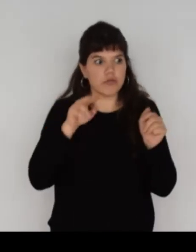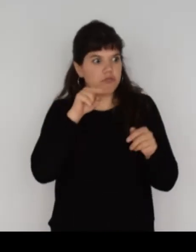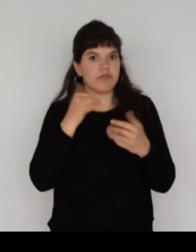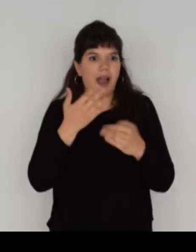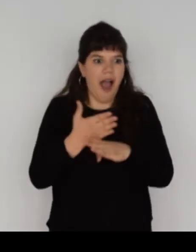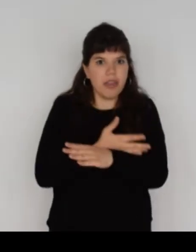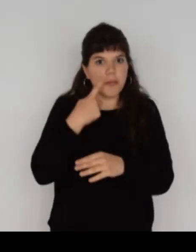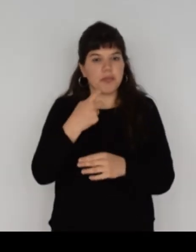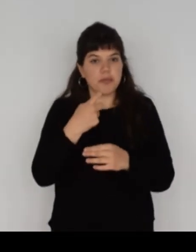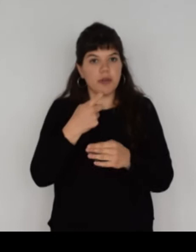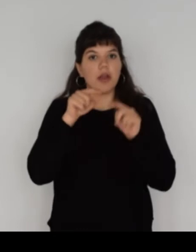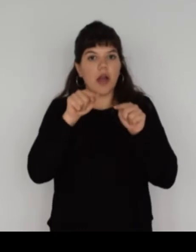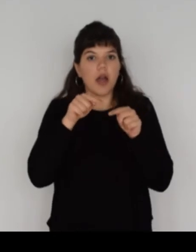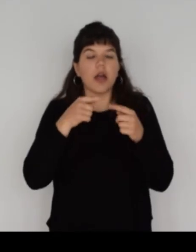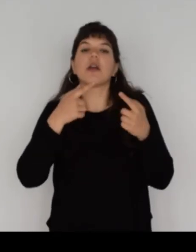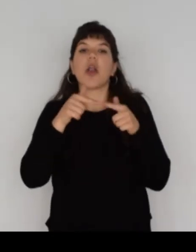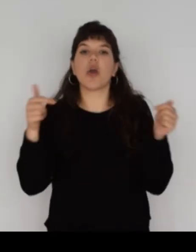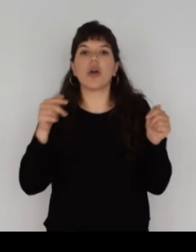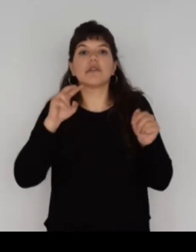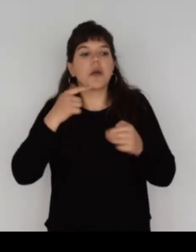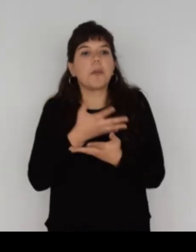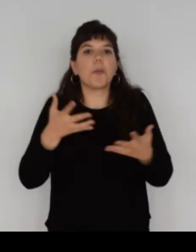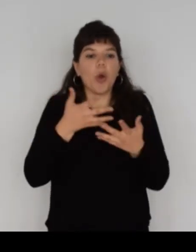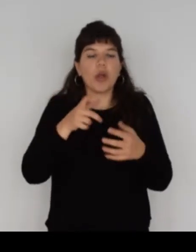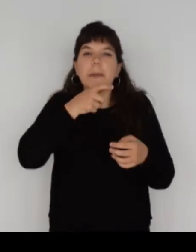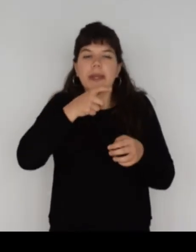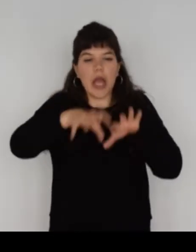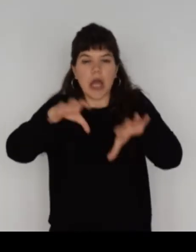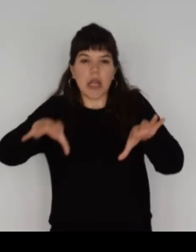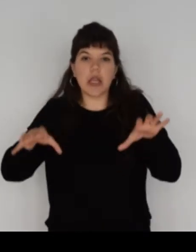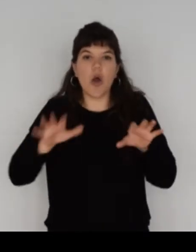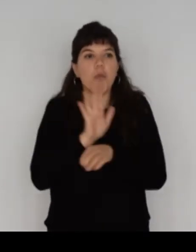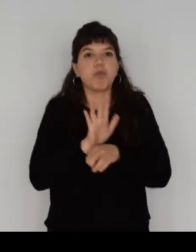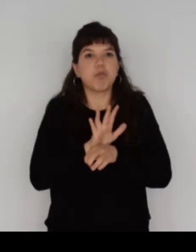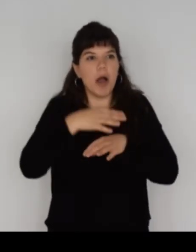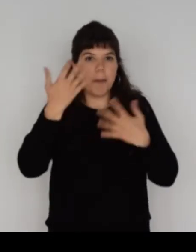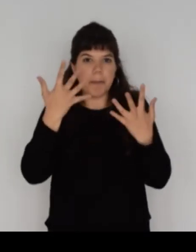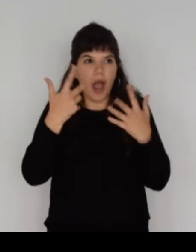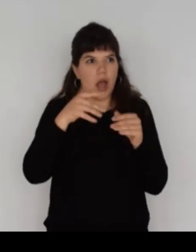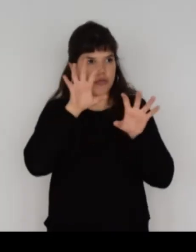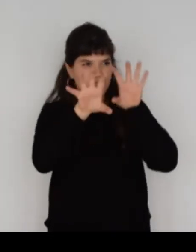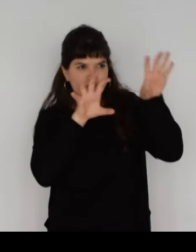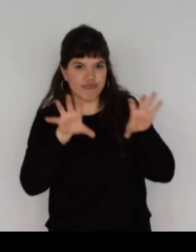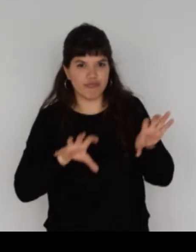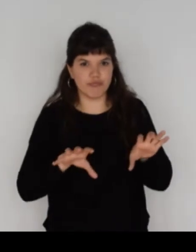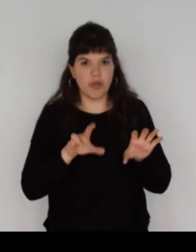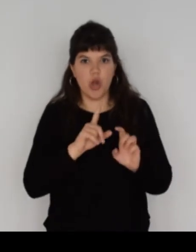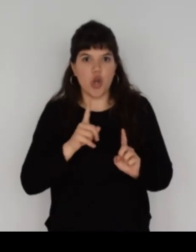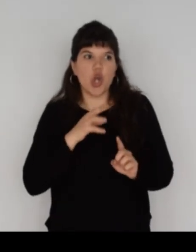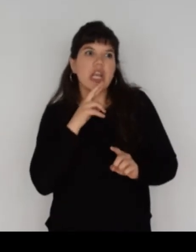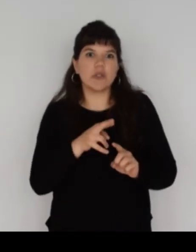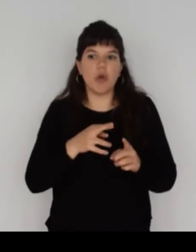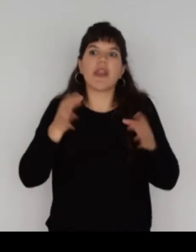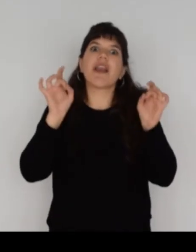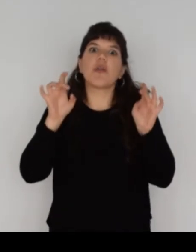está también sugerida por los pulidos cantos de las piedras, como si hubieran sido esculpidos por manos humanas y no fueran el resultado de la